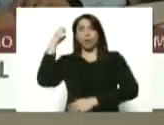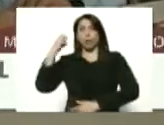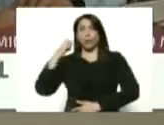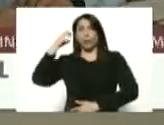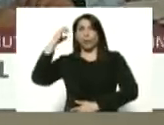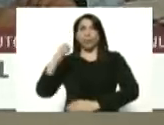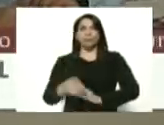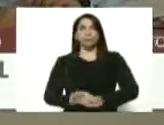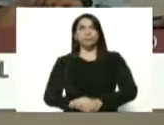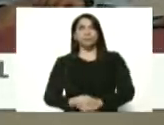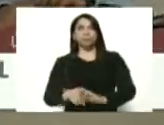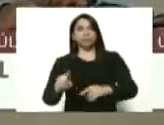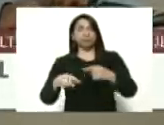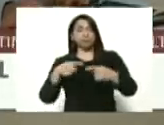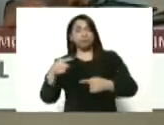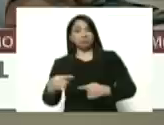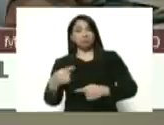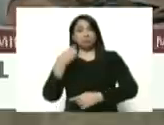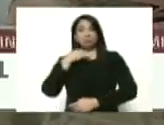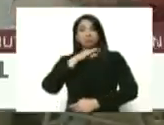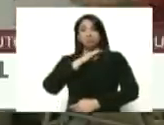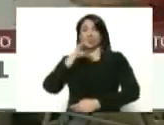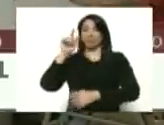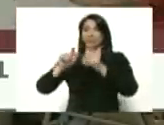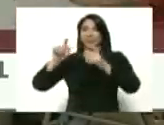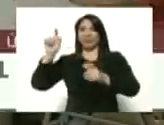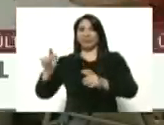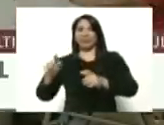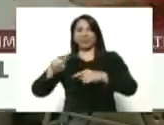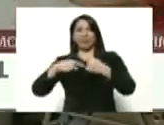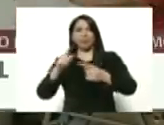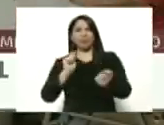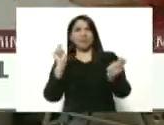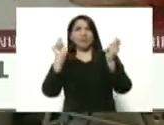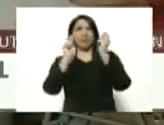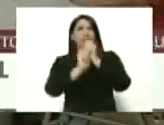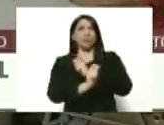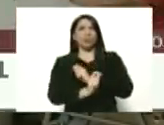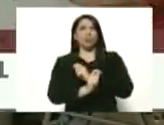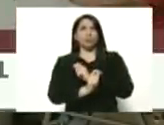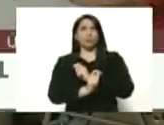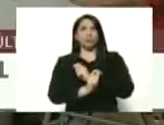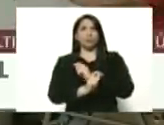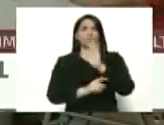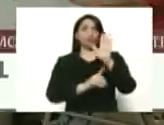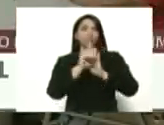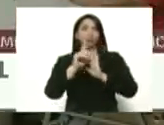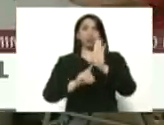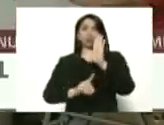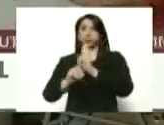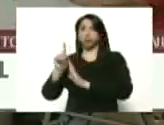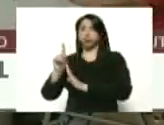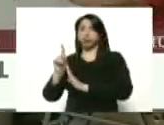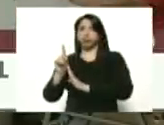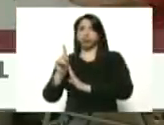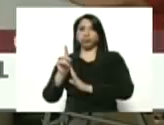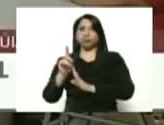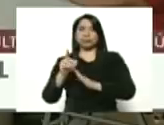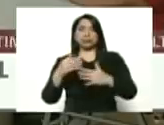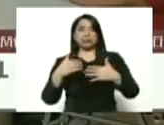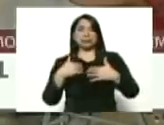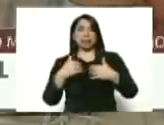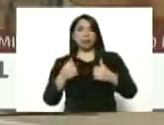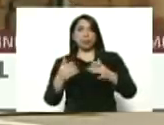Luego esos casos, bueno, fueron transformándose. Muchos de ellos se desarrollaron troncales epidemiológicos de